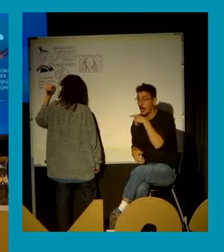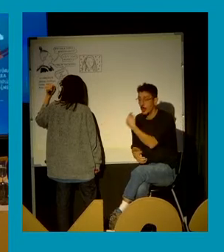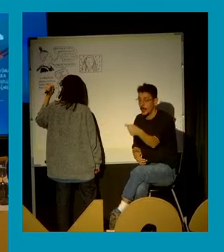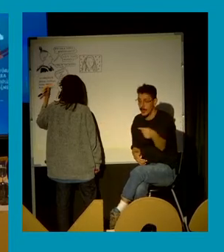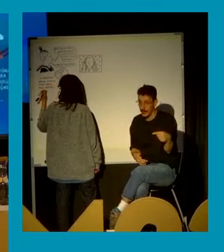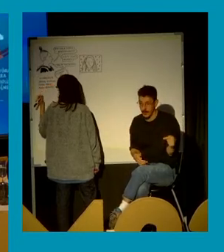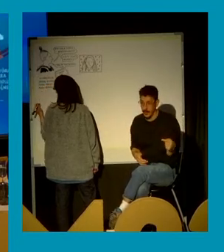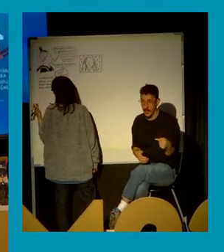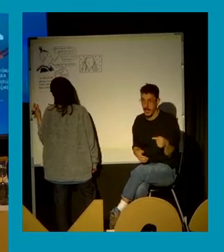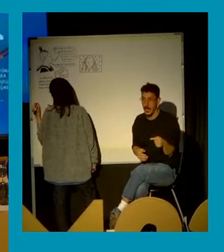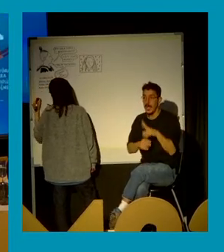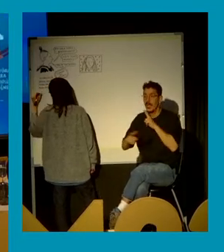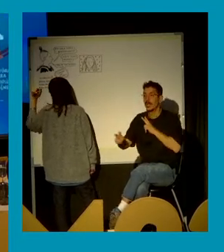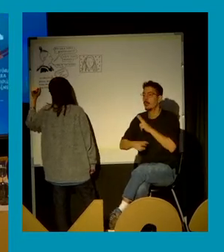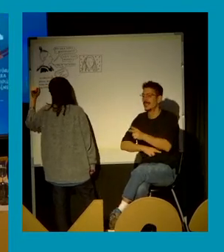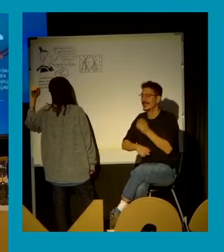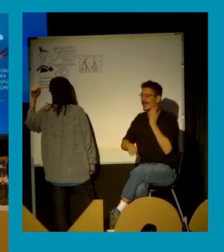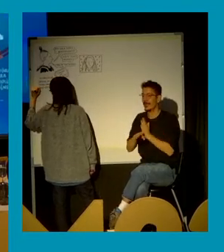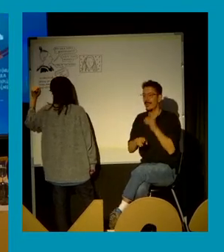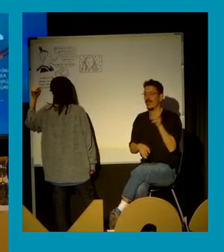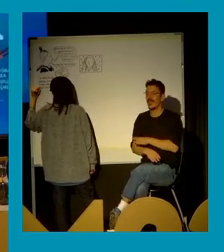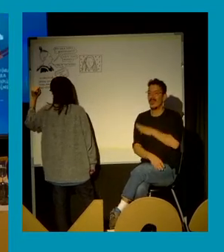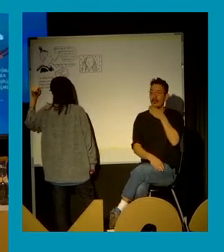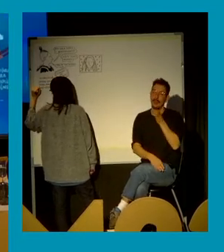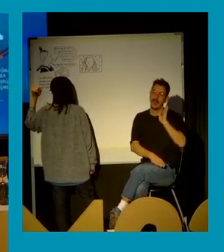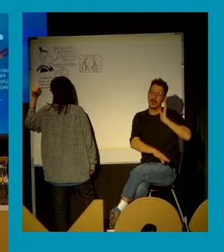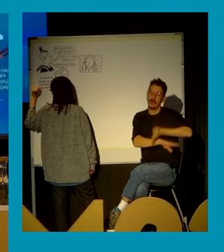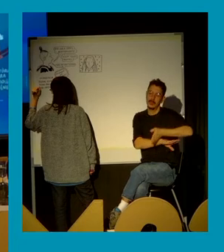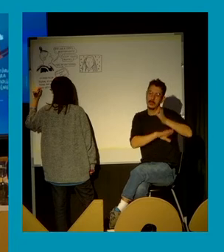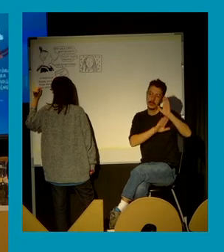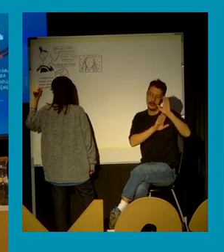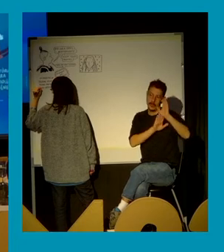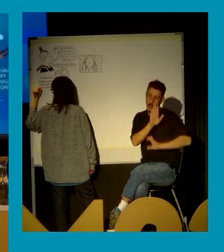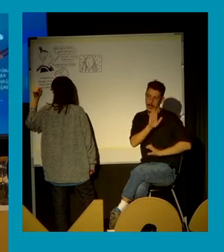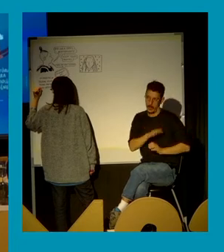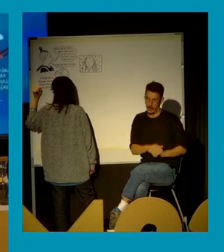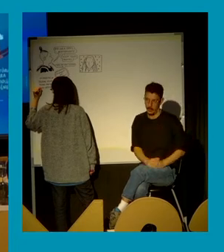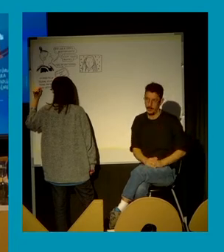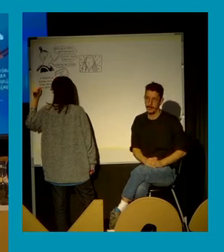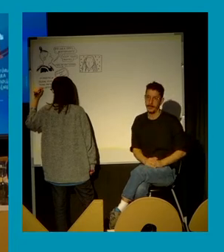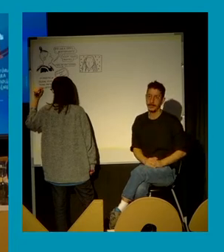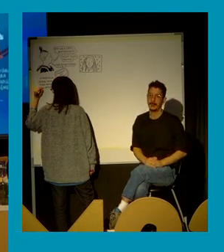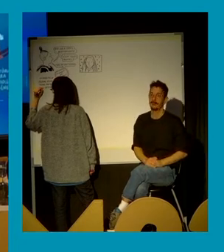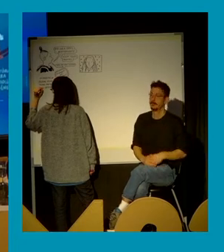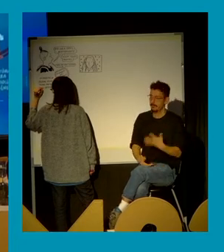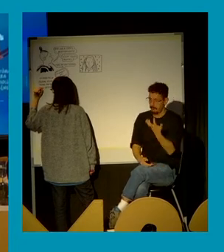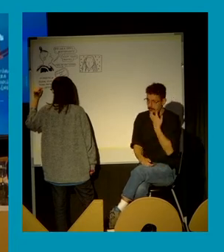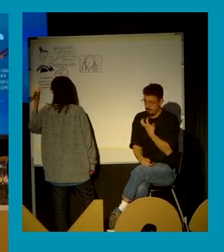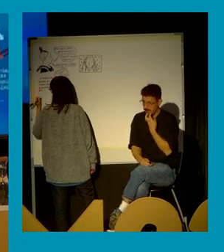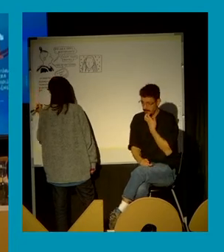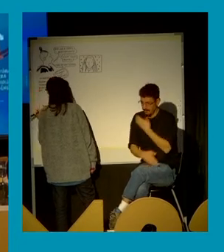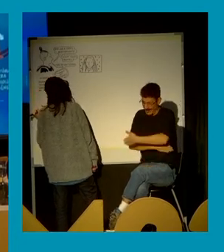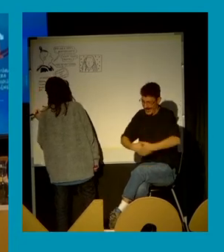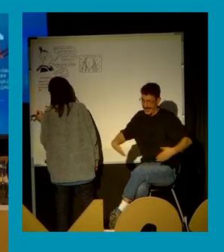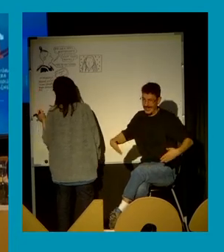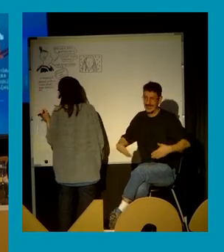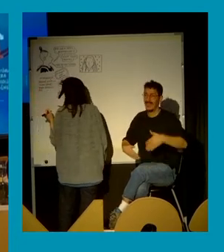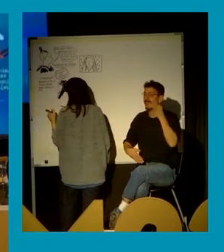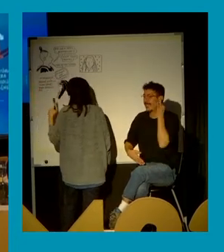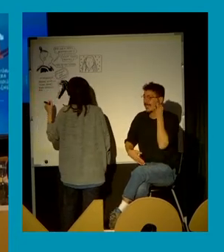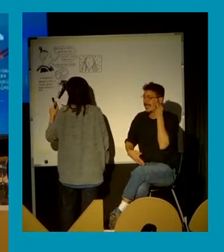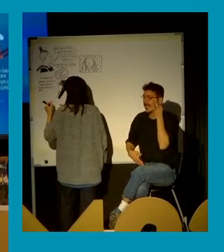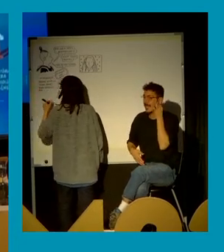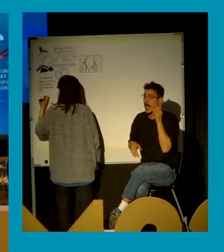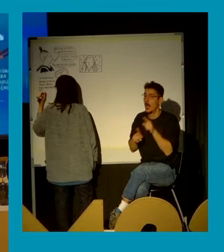siempre ha sido más bien de código penal, la trata, matrimonios forzados, mutilación genital femenina. Y esto, la nueva ley nos